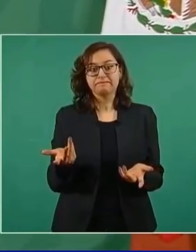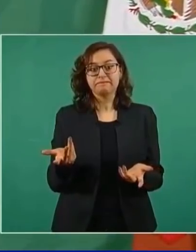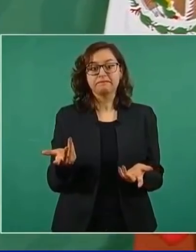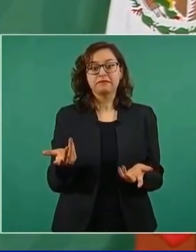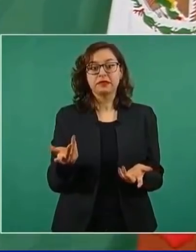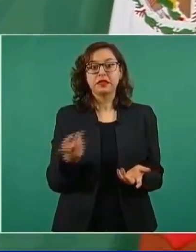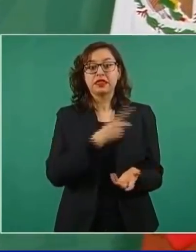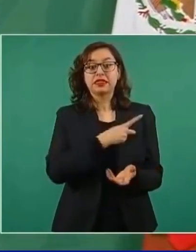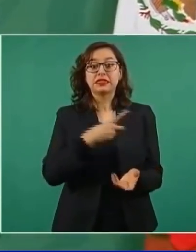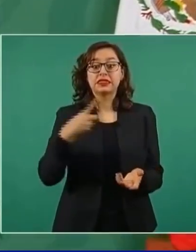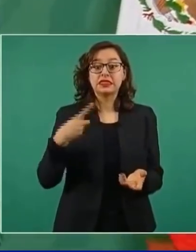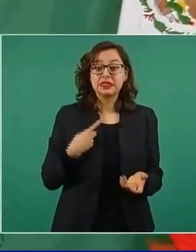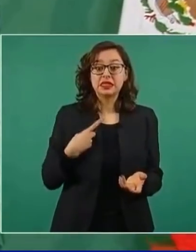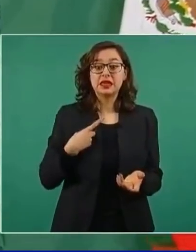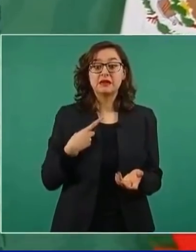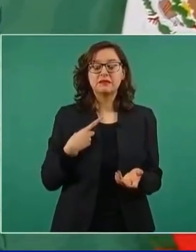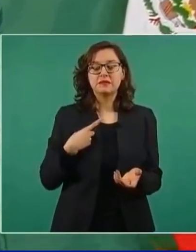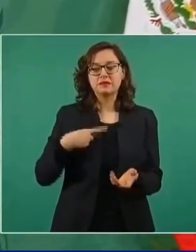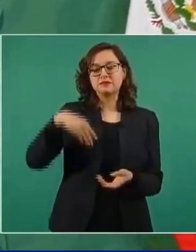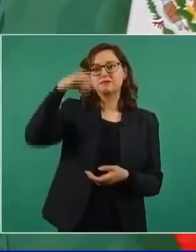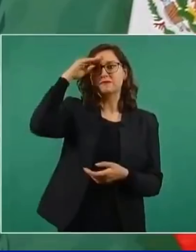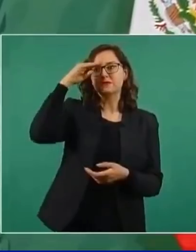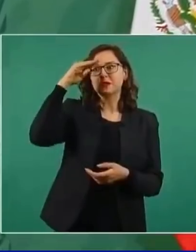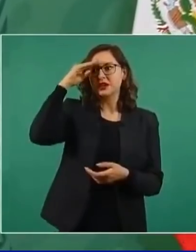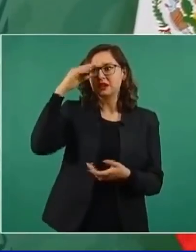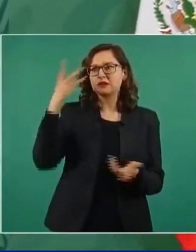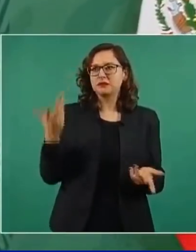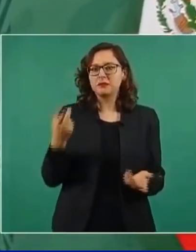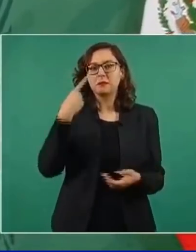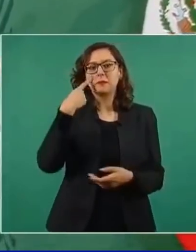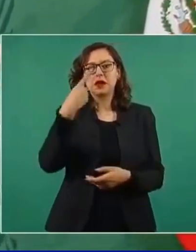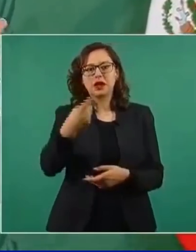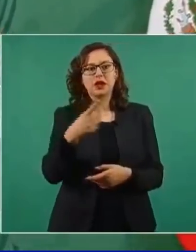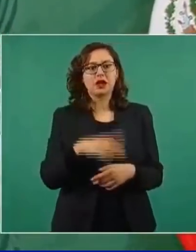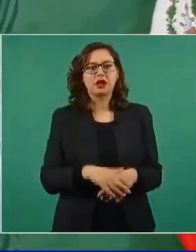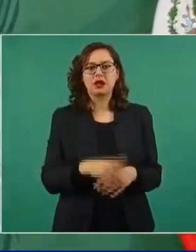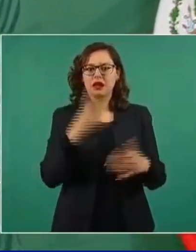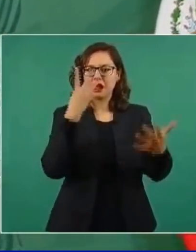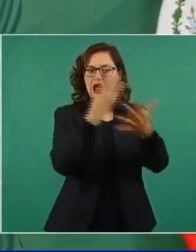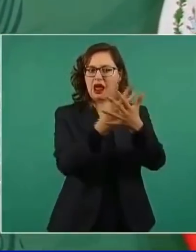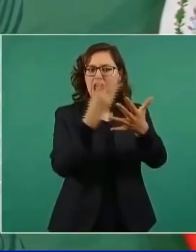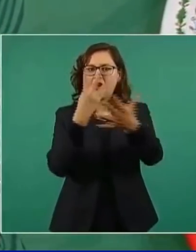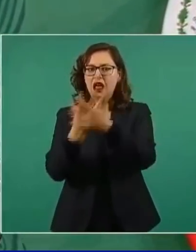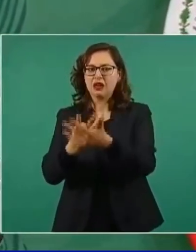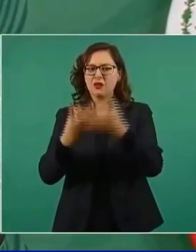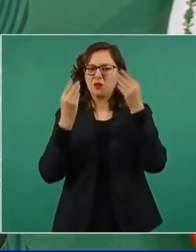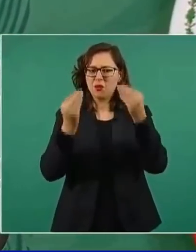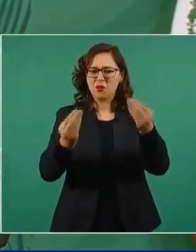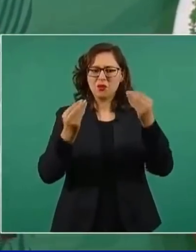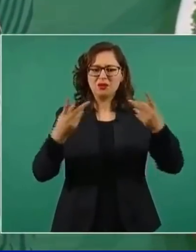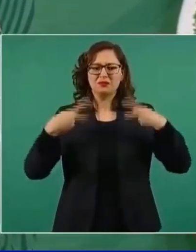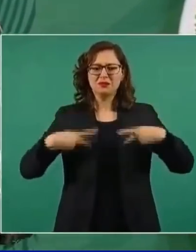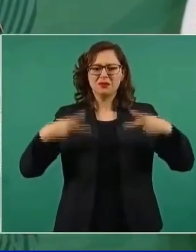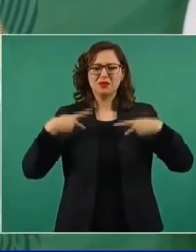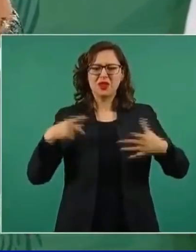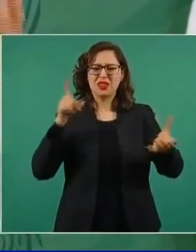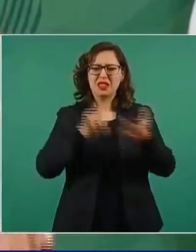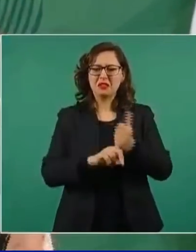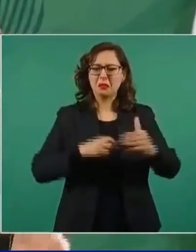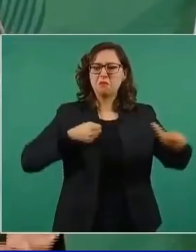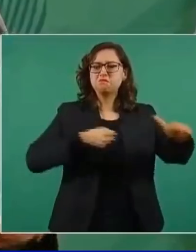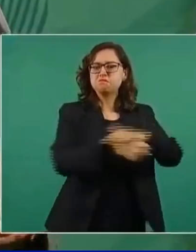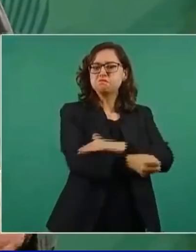cuántos presos hay sin sentencia desde hace